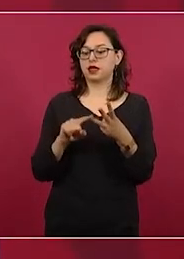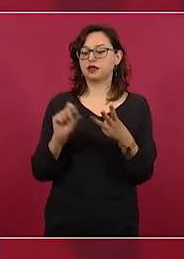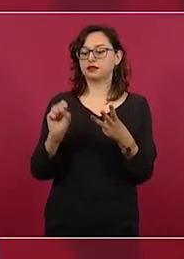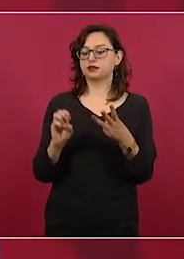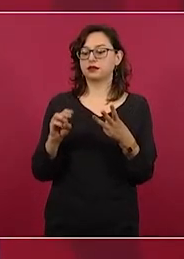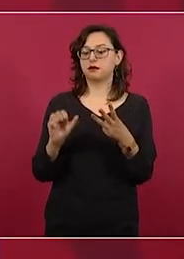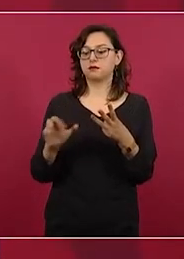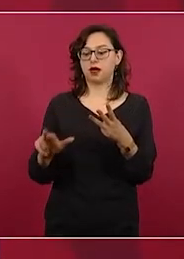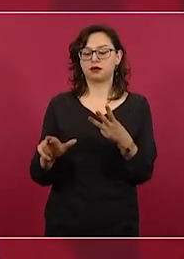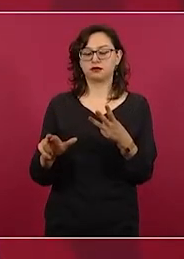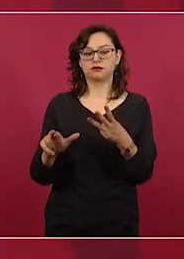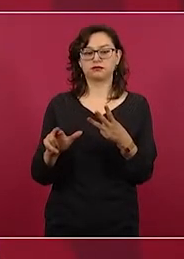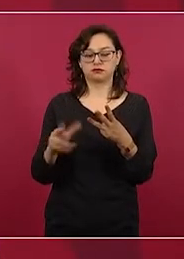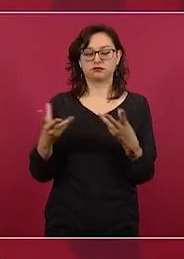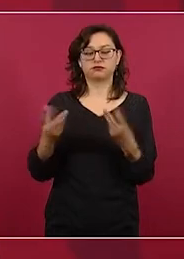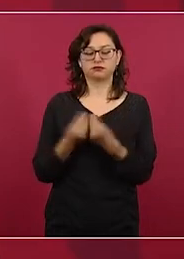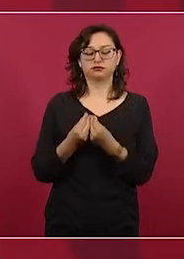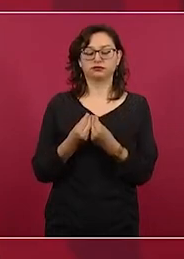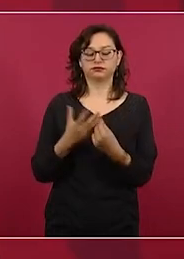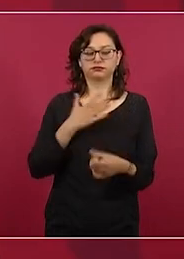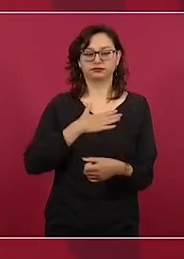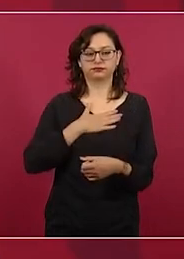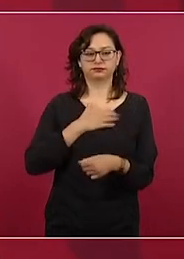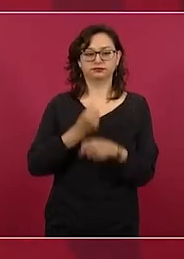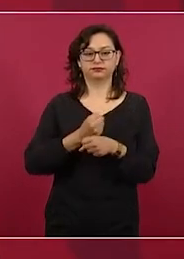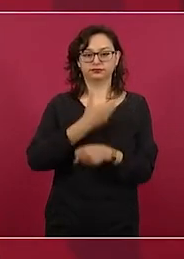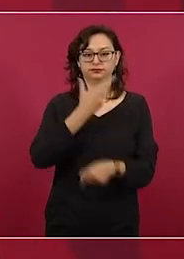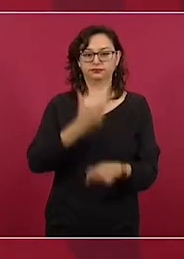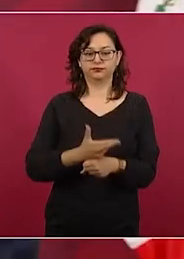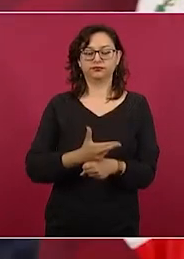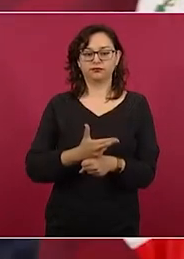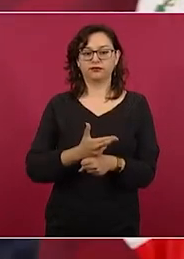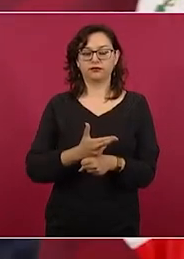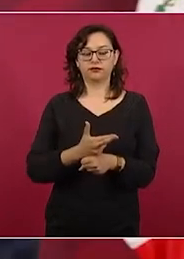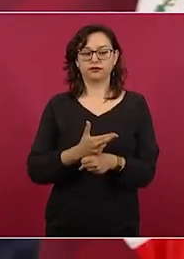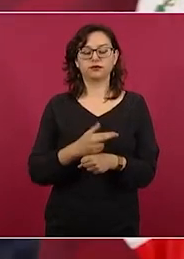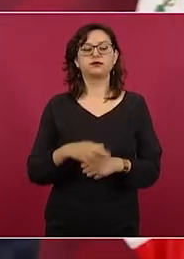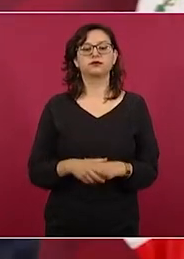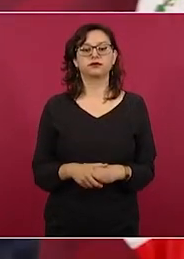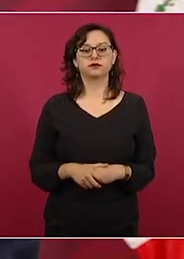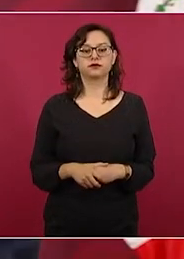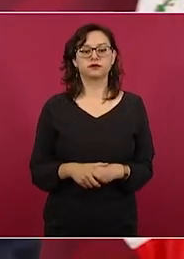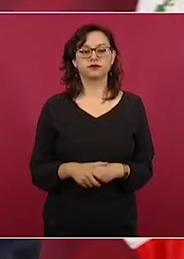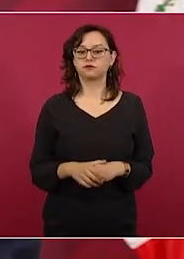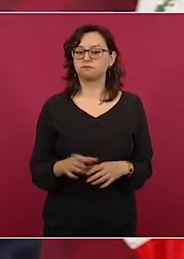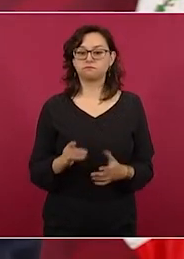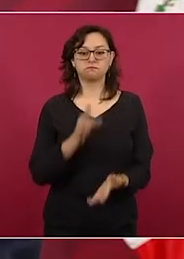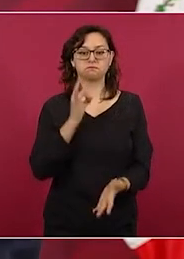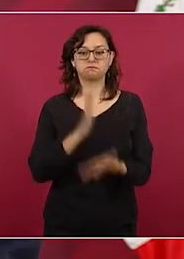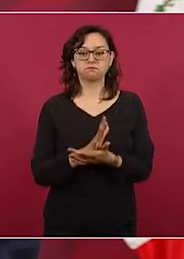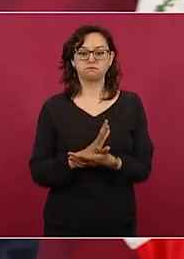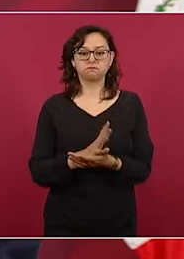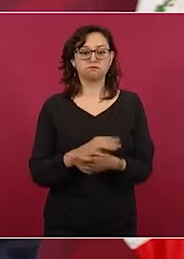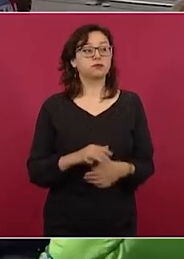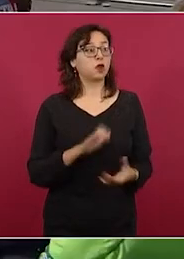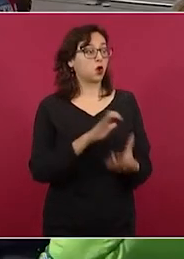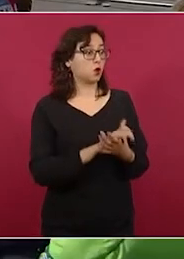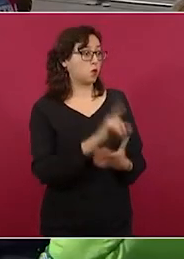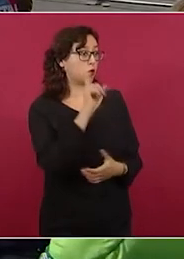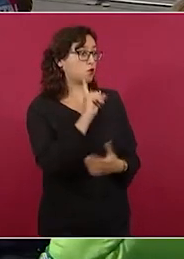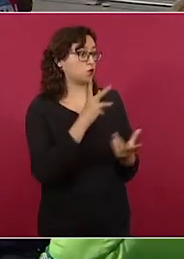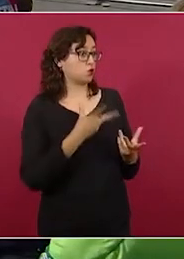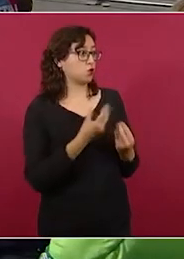nada más. ¿Su esposa la